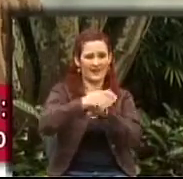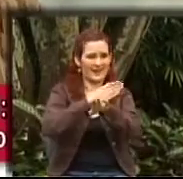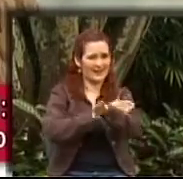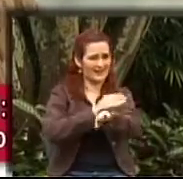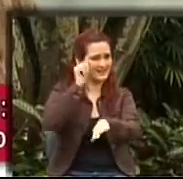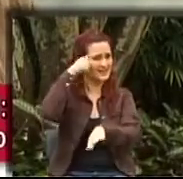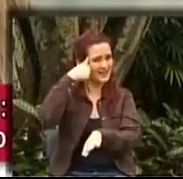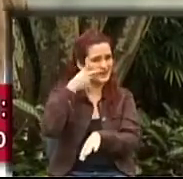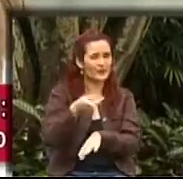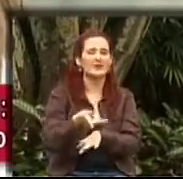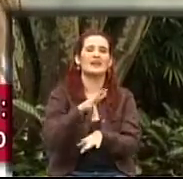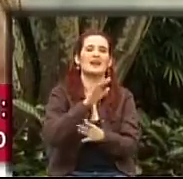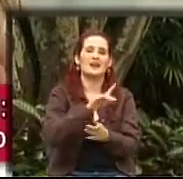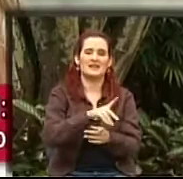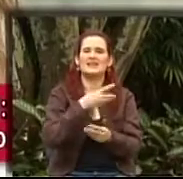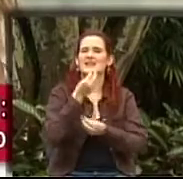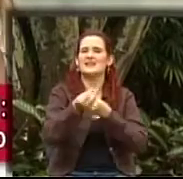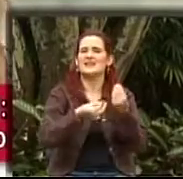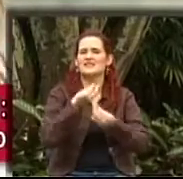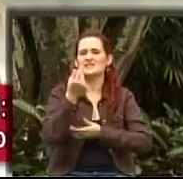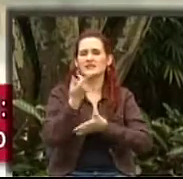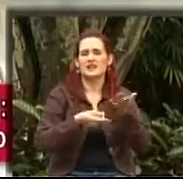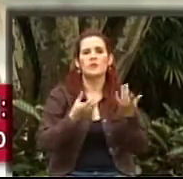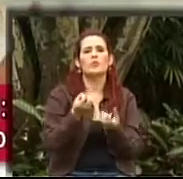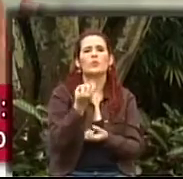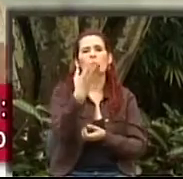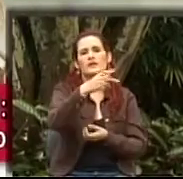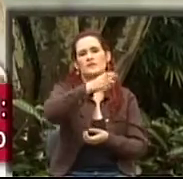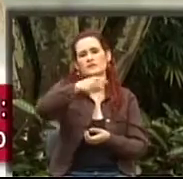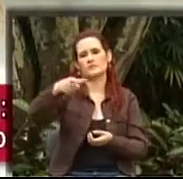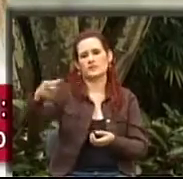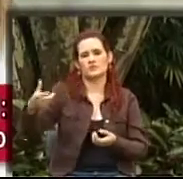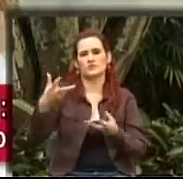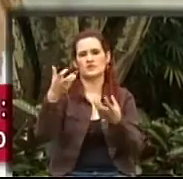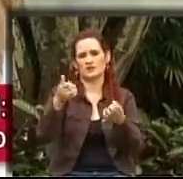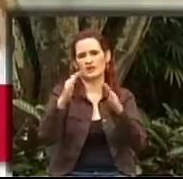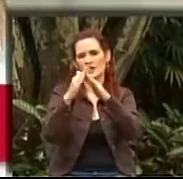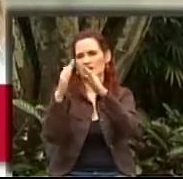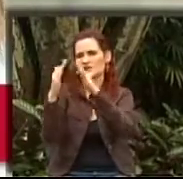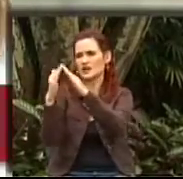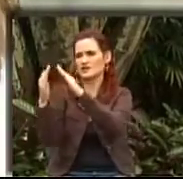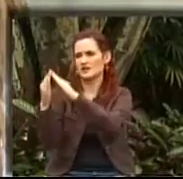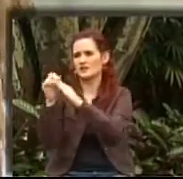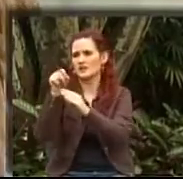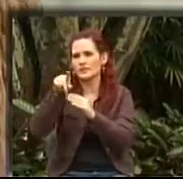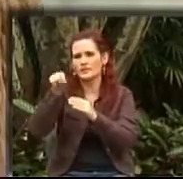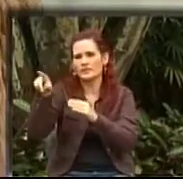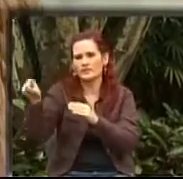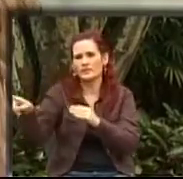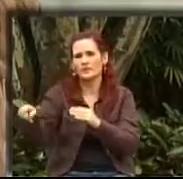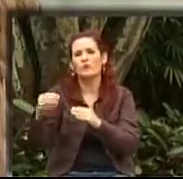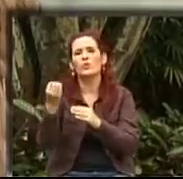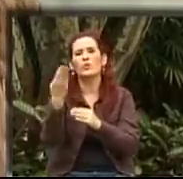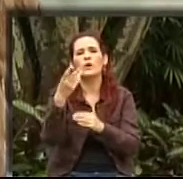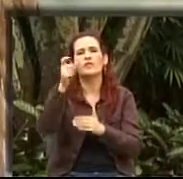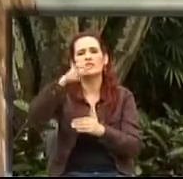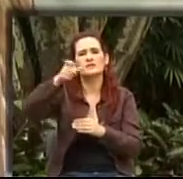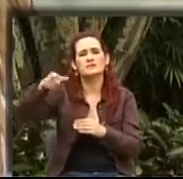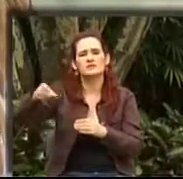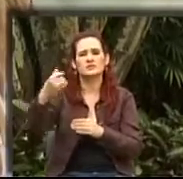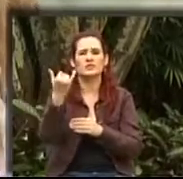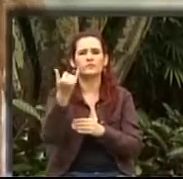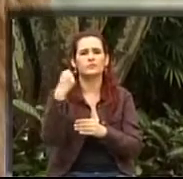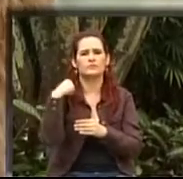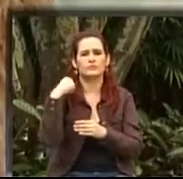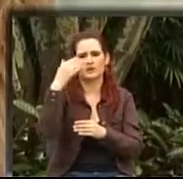lo que buscaba era tratar de averiguar cuántas personas habían en cada una de las casas del país y también de la ciudad de Medellín con discapacidad.